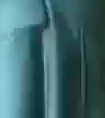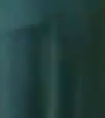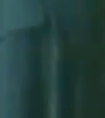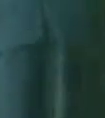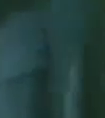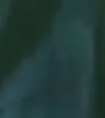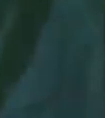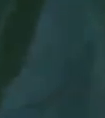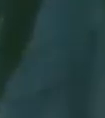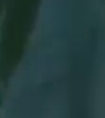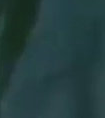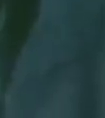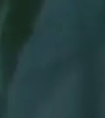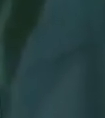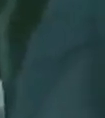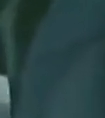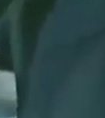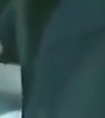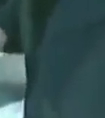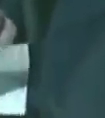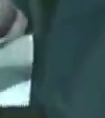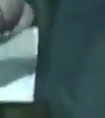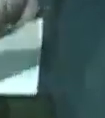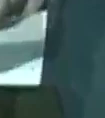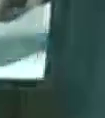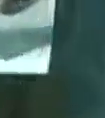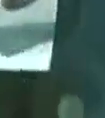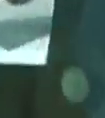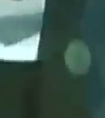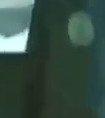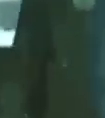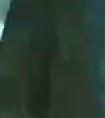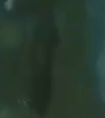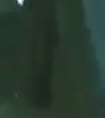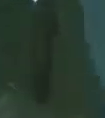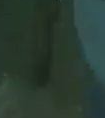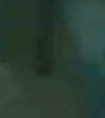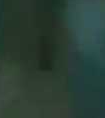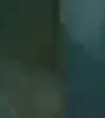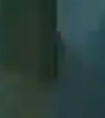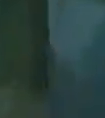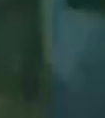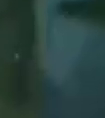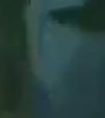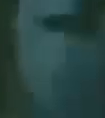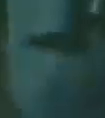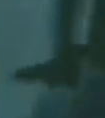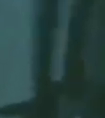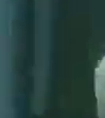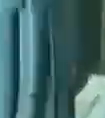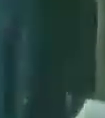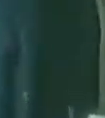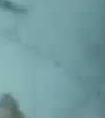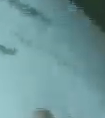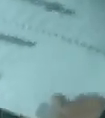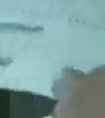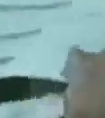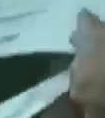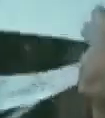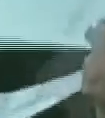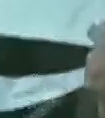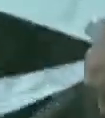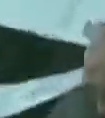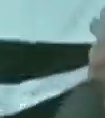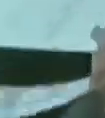a nuestros nietos, una Venezuela nueva, una república nueva, bolivariana, igualitaria, donde imperen la